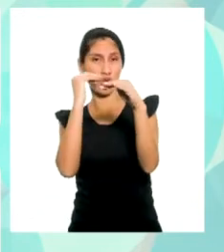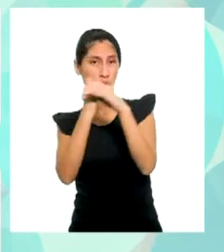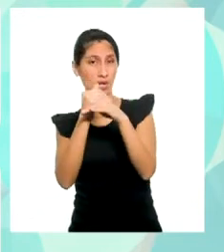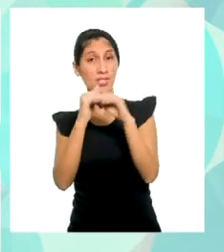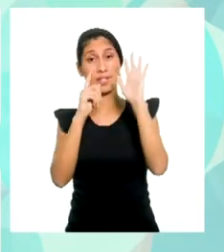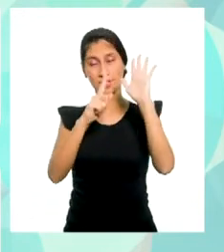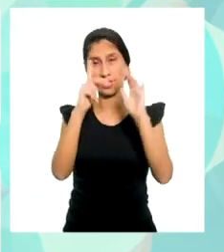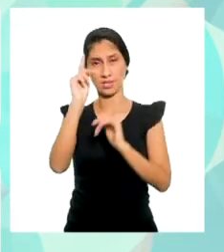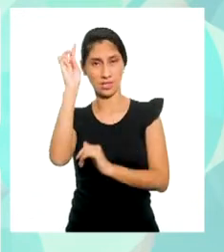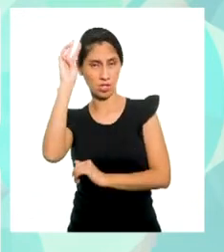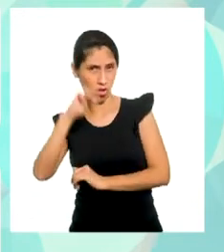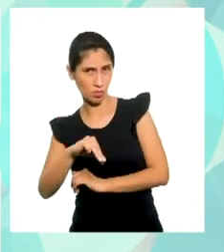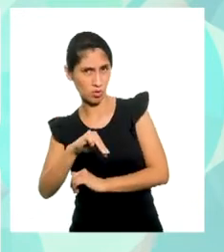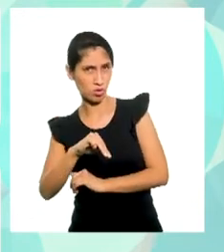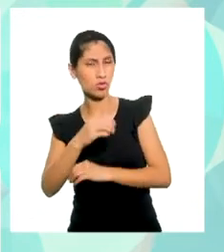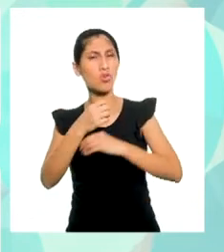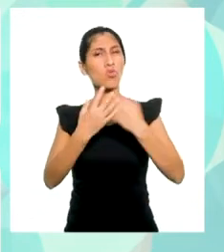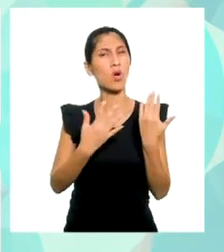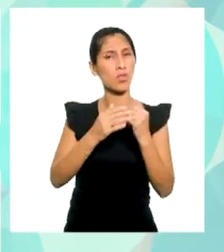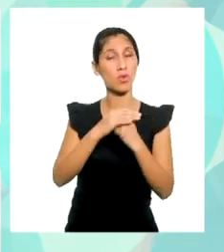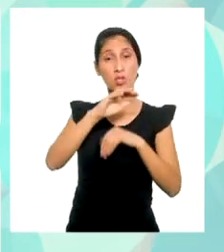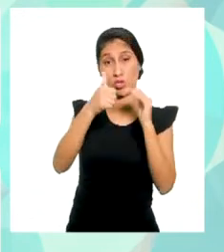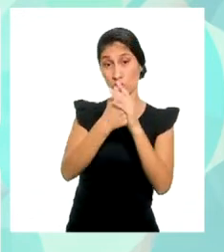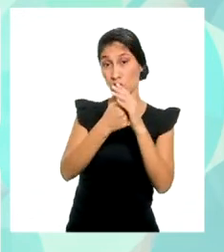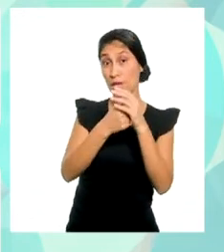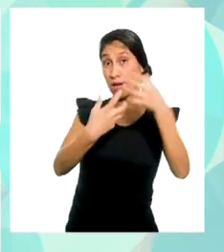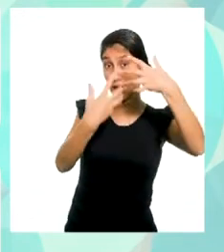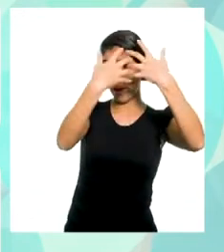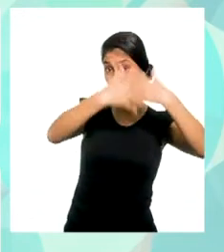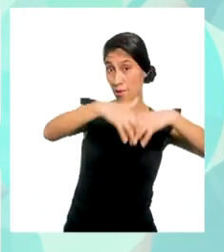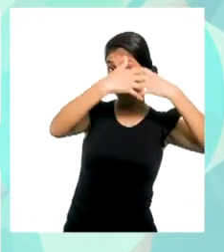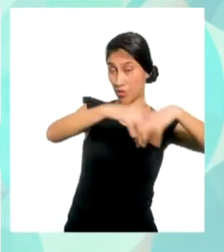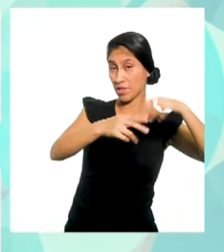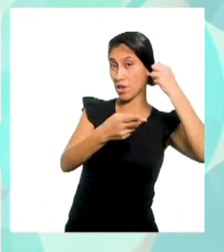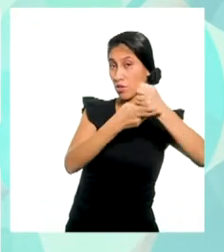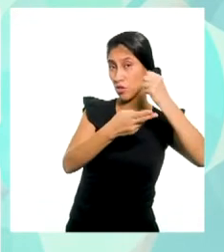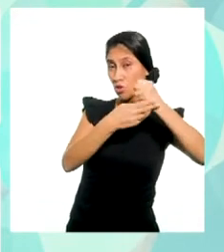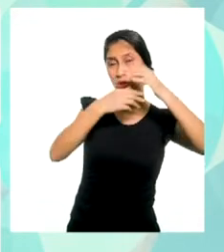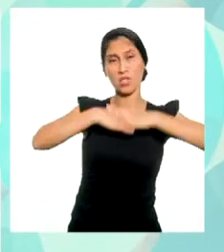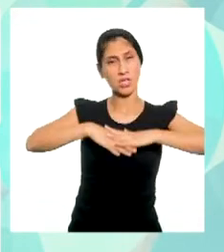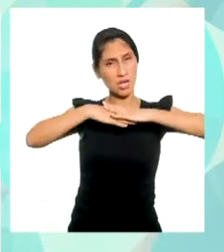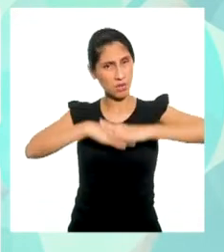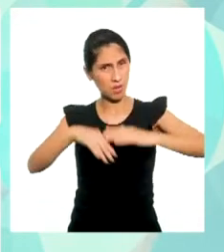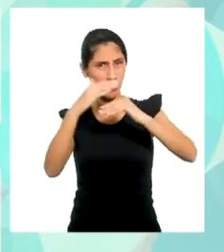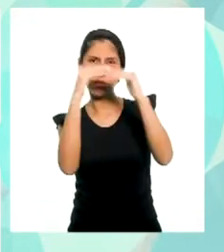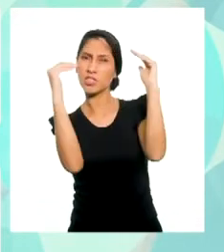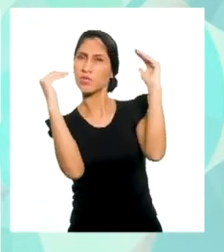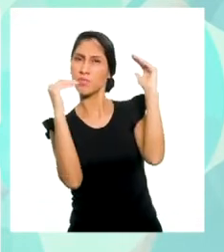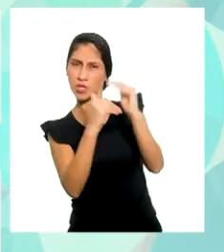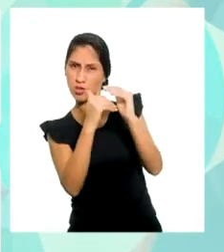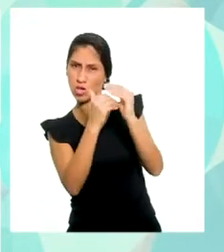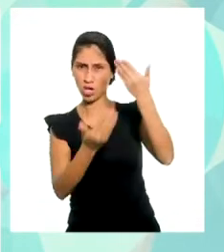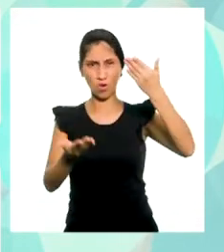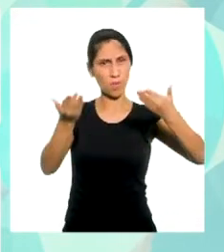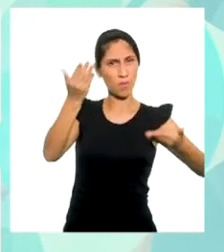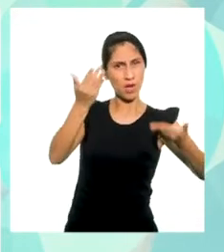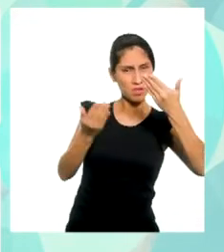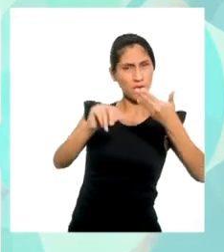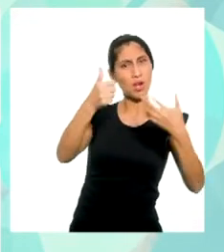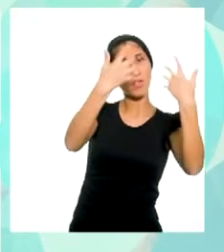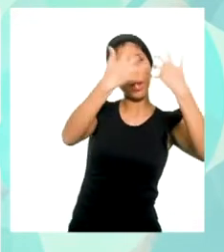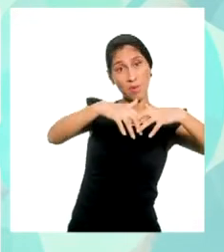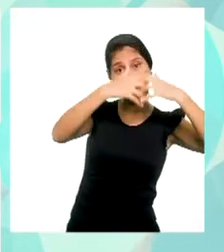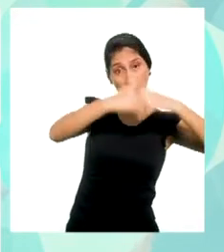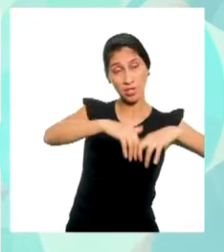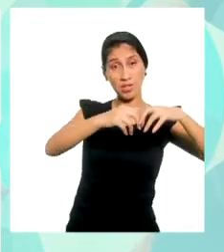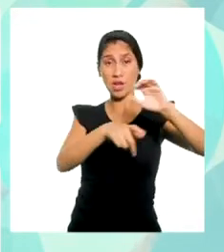la tarifa de la empresa Los Seguros y Calmados es menor en comparación a la empresa La Tortuga